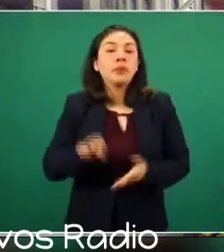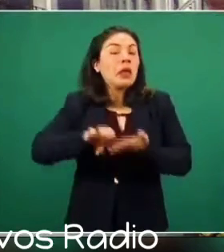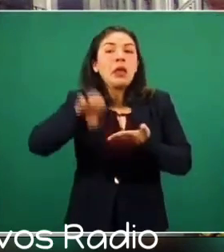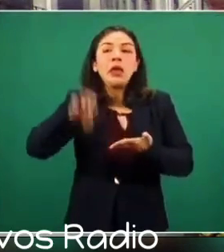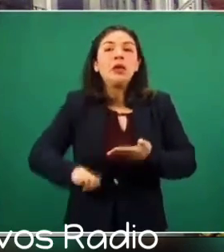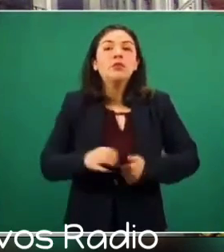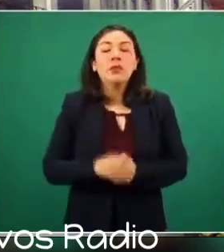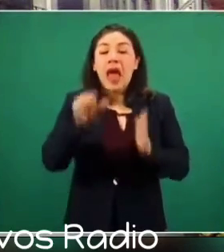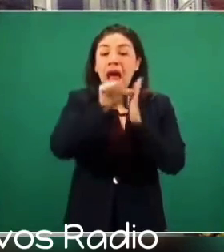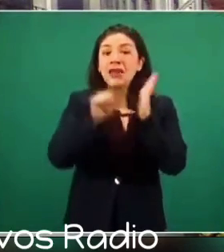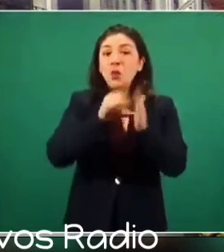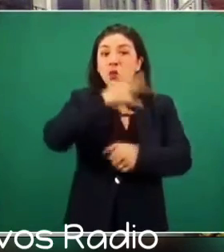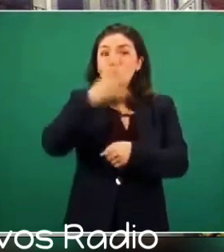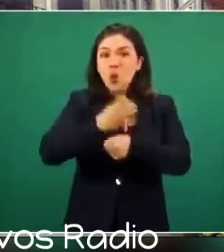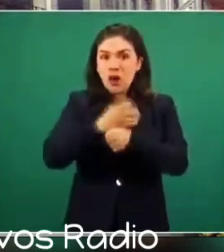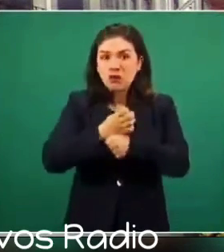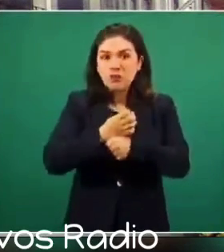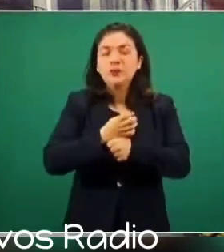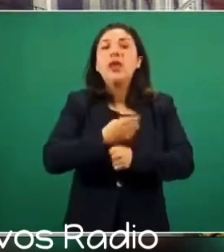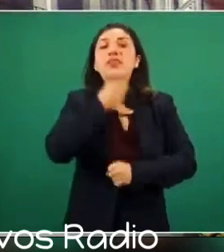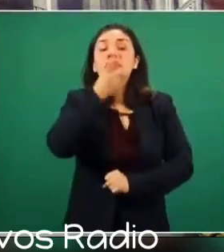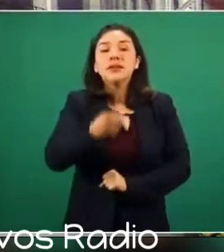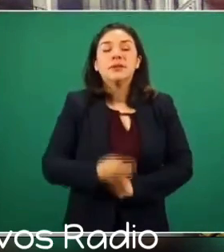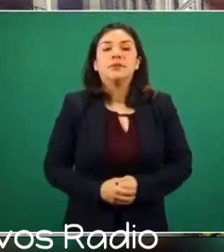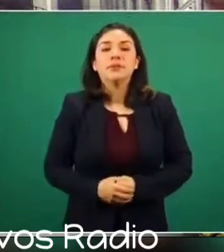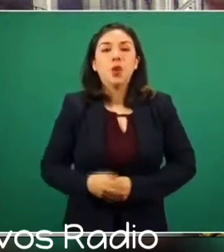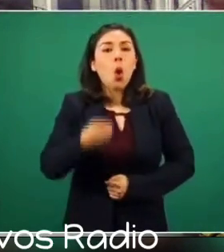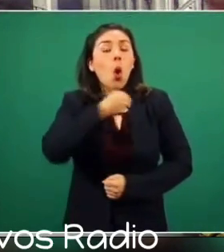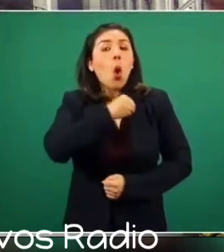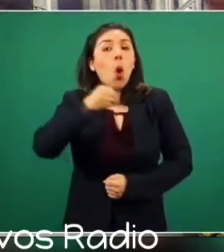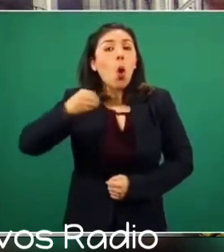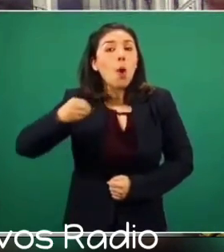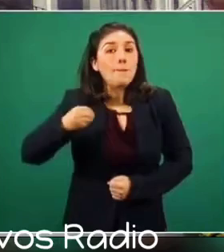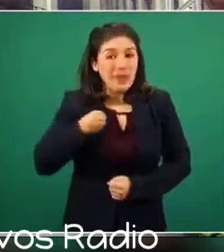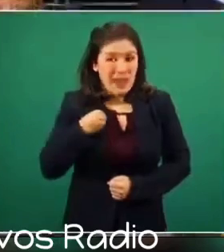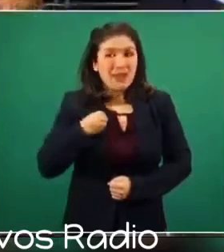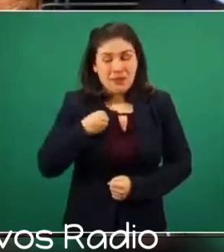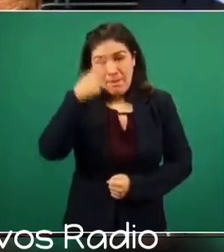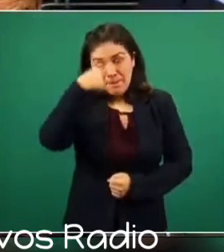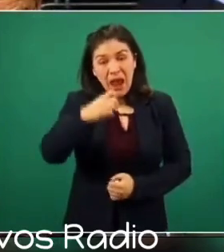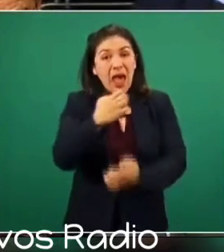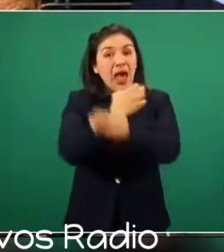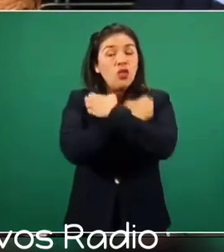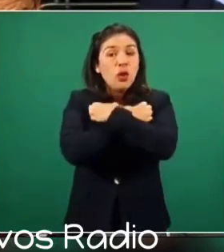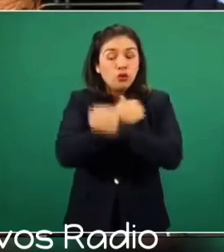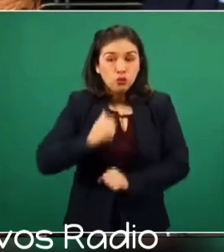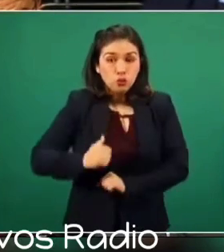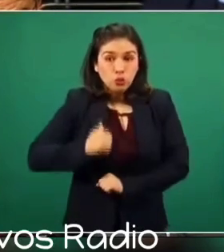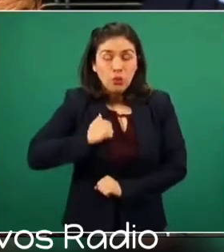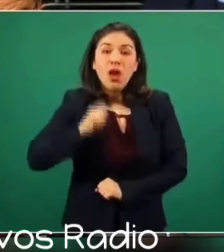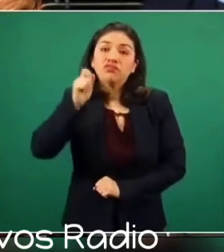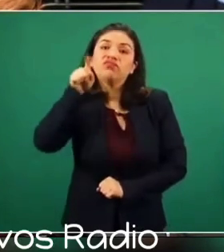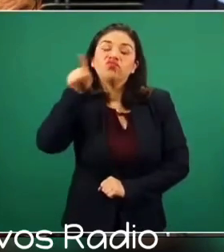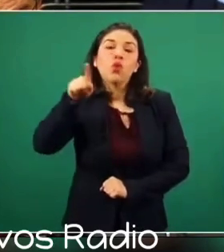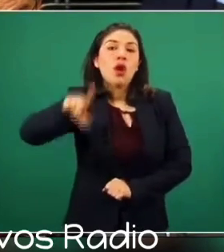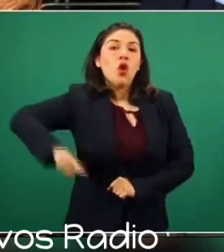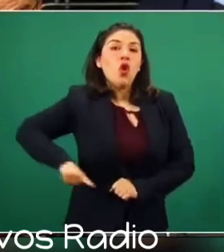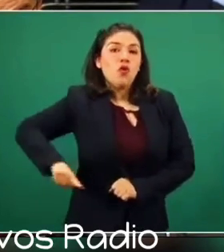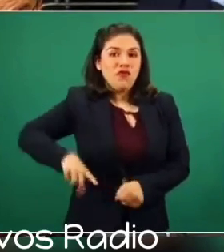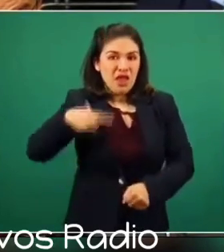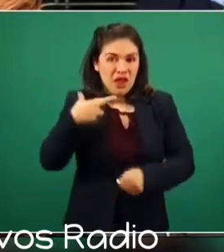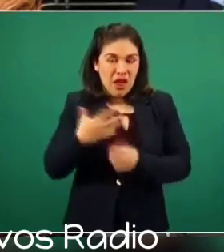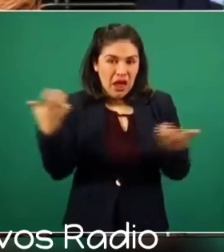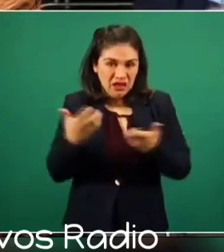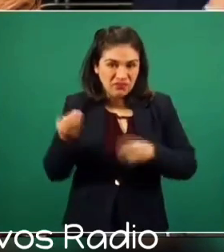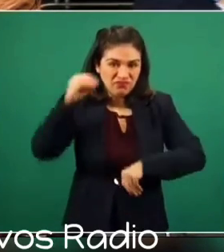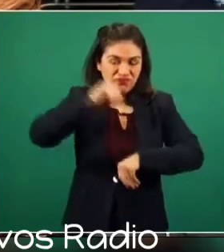por ejemplo, en el artículo cuatro, la obligatoriedad de la educación superior corresponde al Estado, de